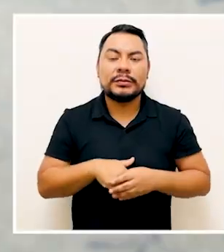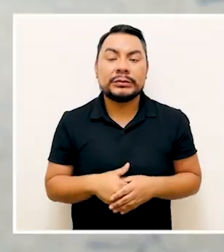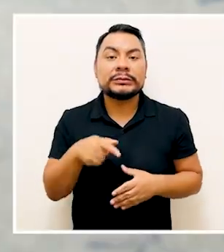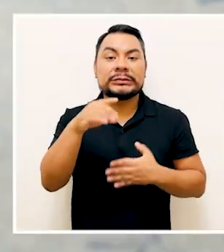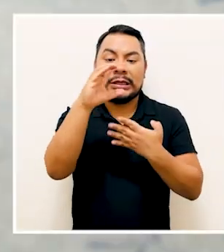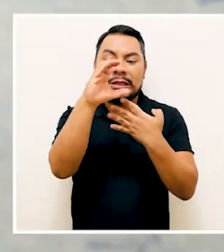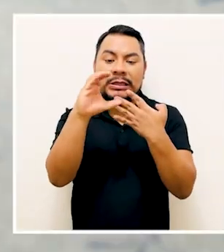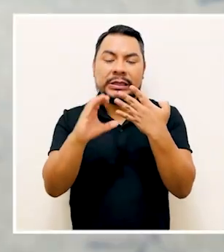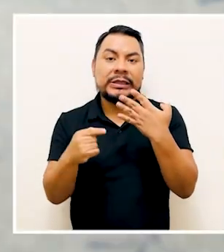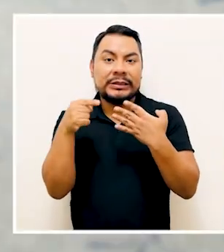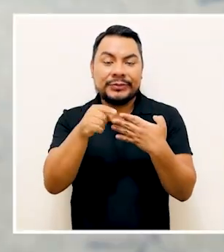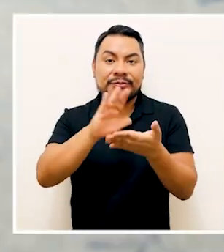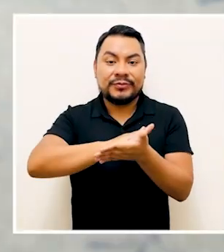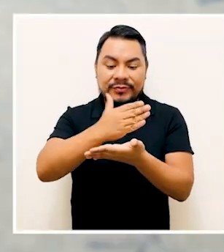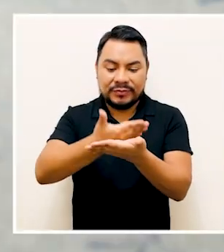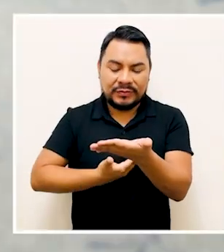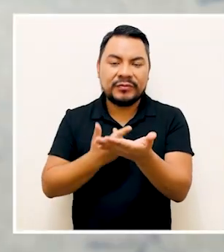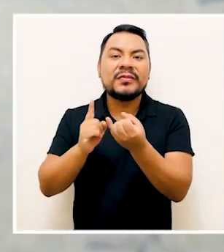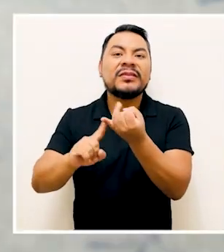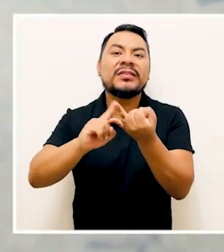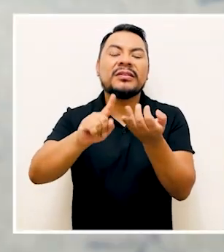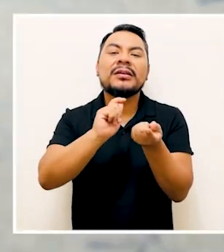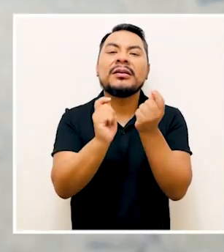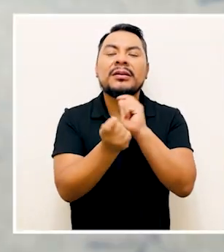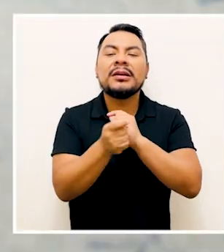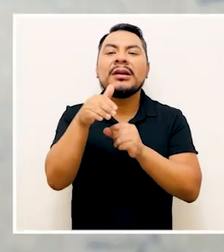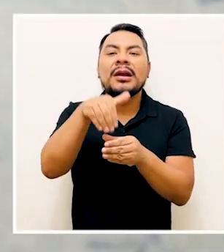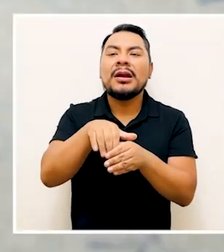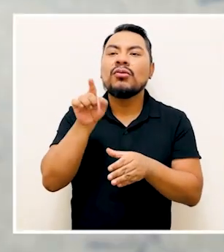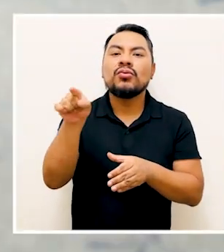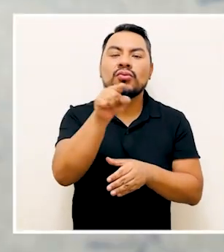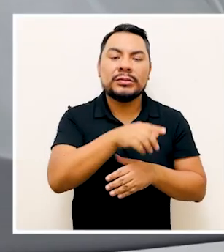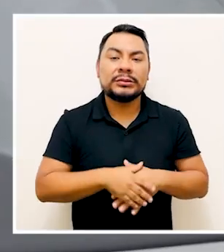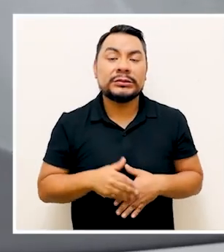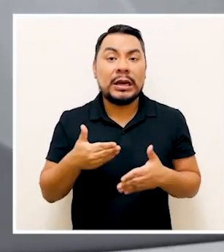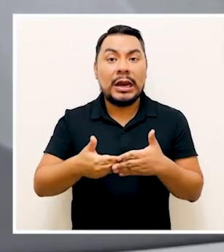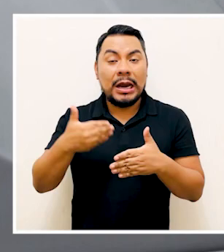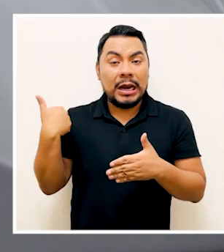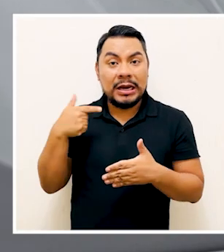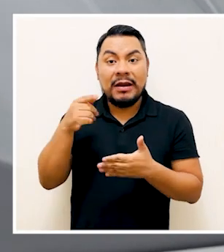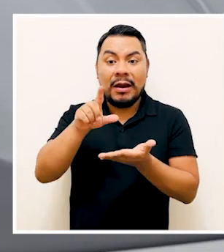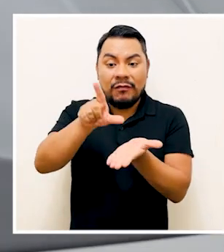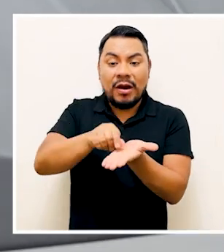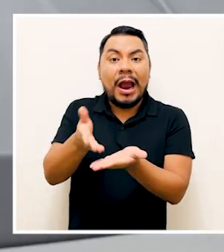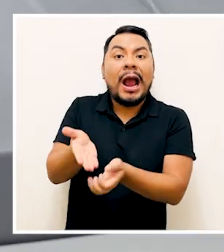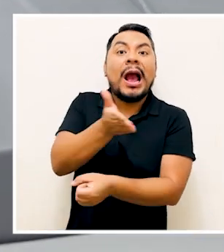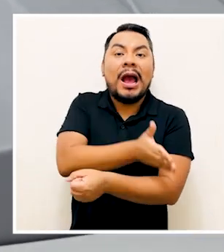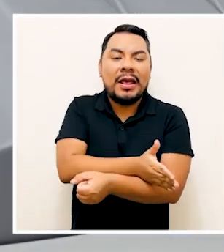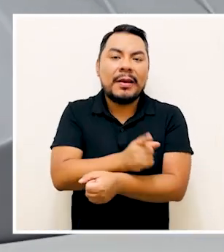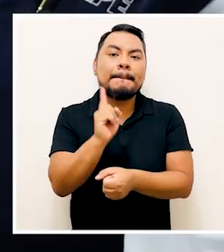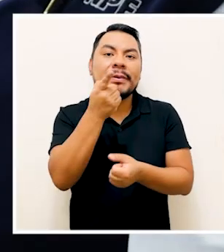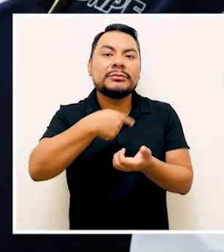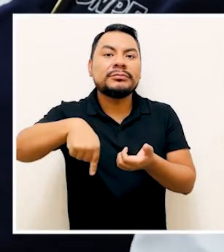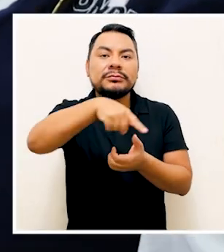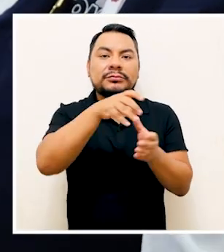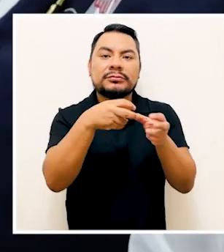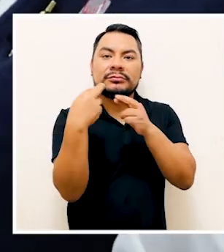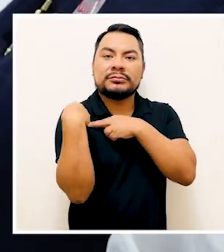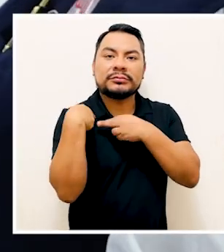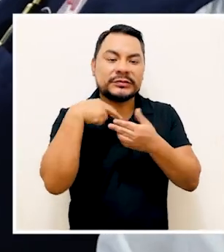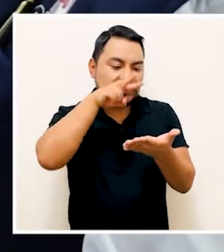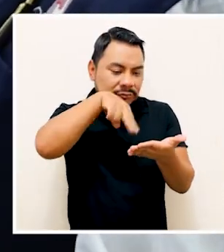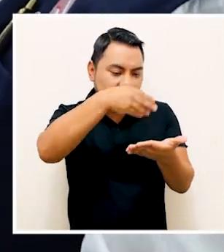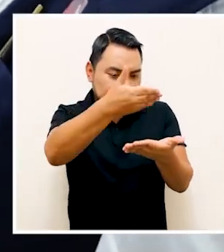Las características de la cédula varían de acuerdo a cada elección y antes de que sean impresas, son verificadas por los